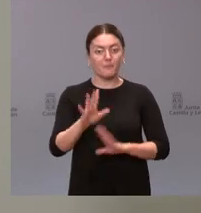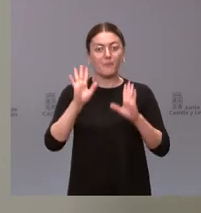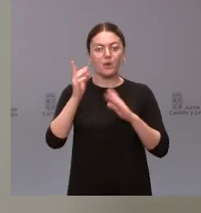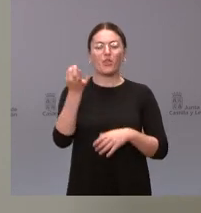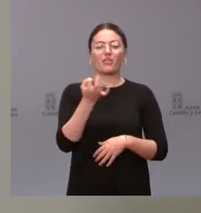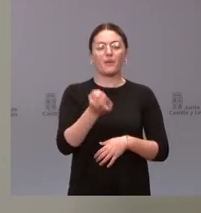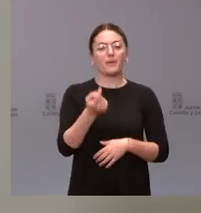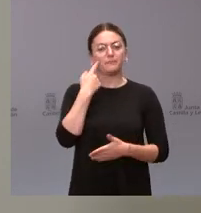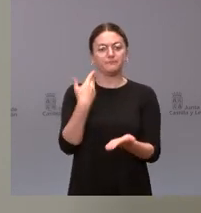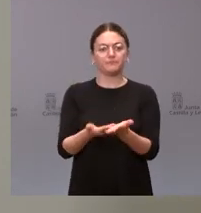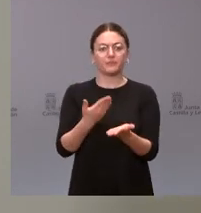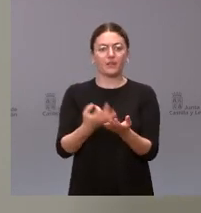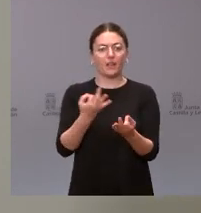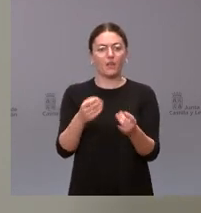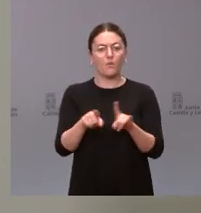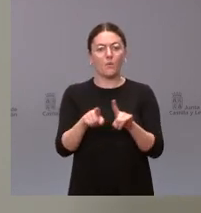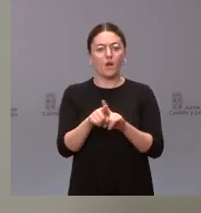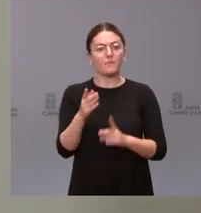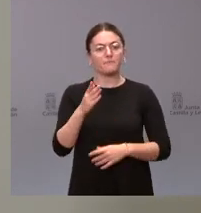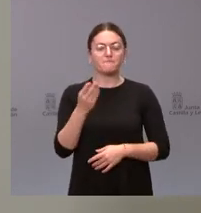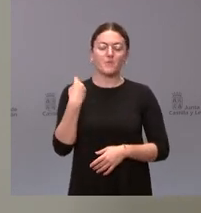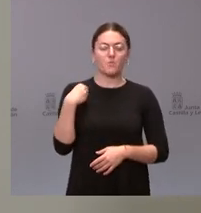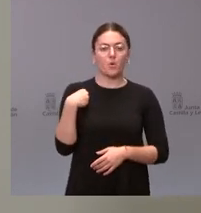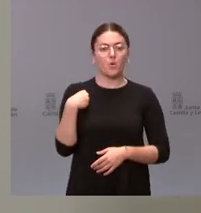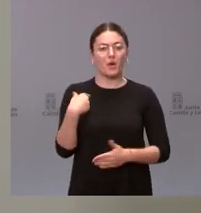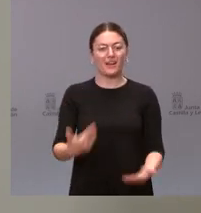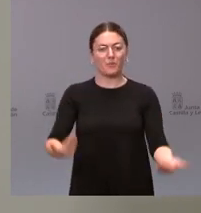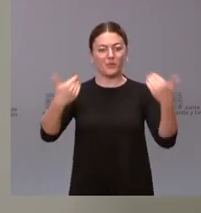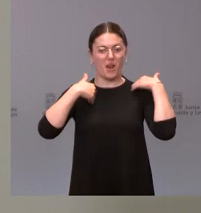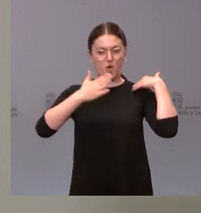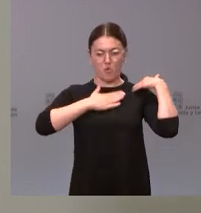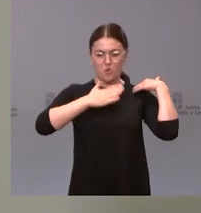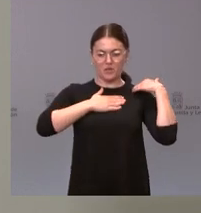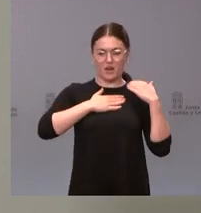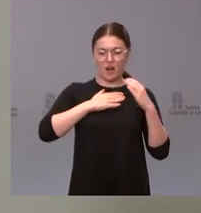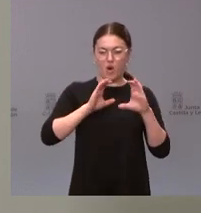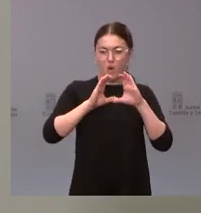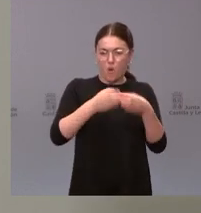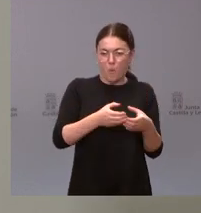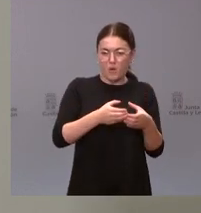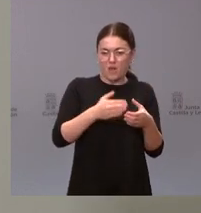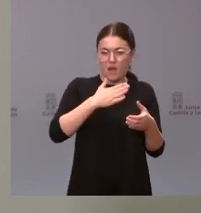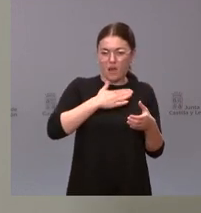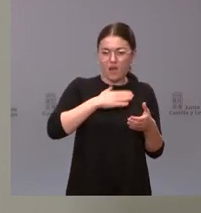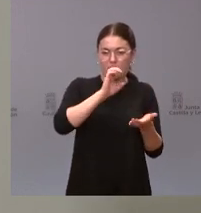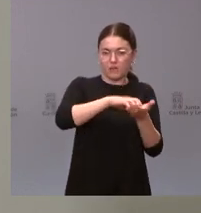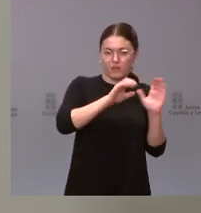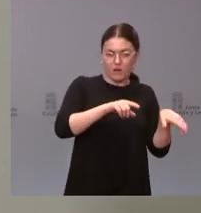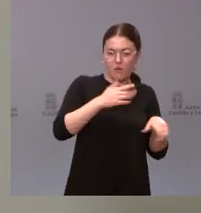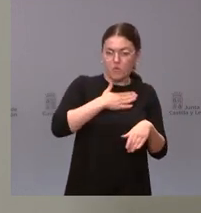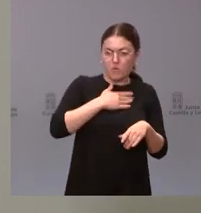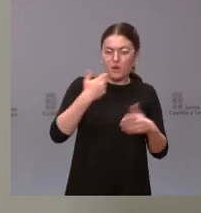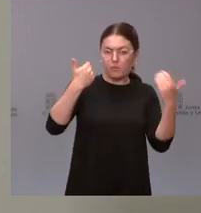que no puede recaer una vez más solo en la comunidad autónoma la mejora de la vida de los ciudadanos de esta tierra